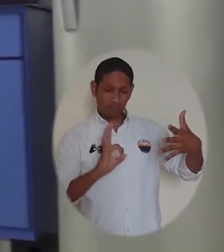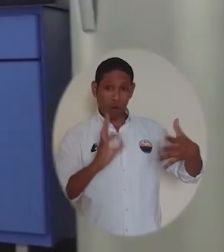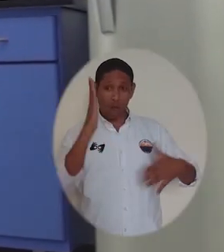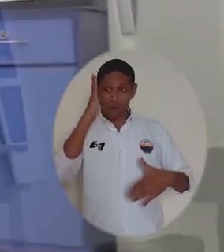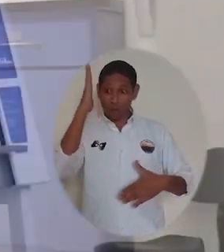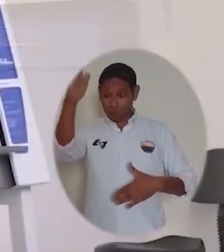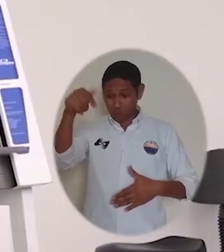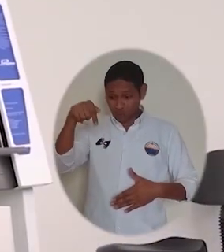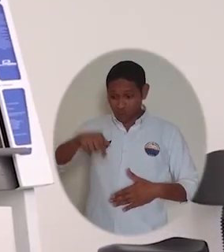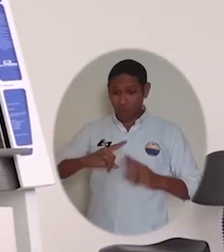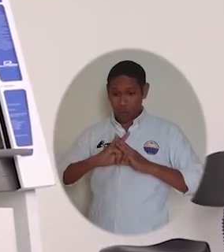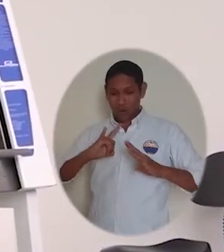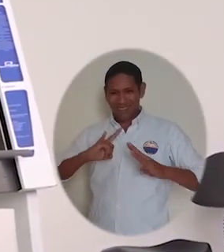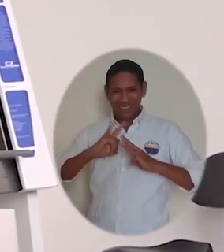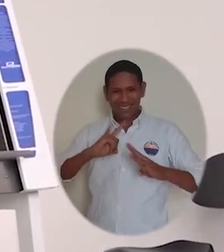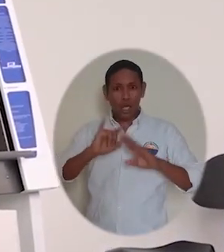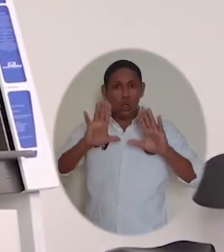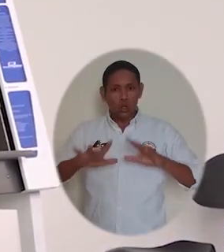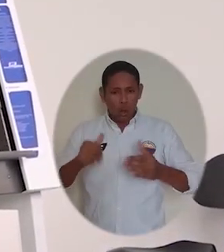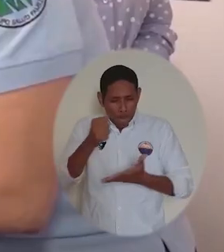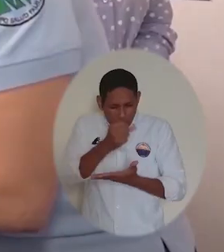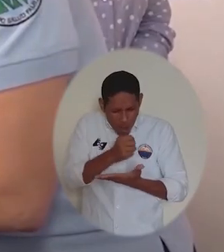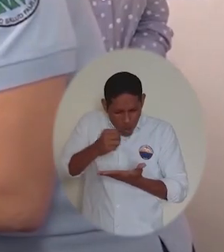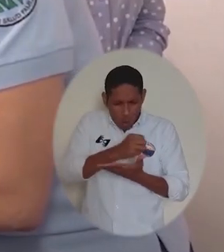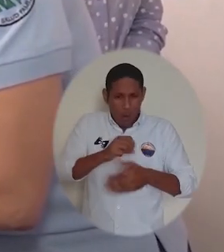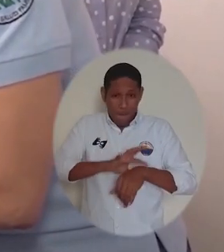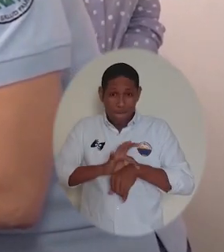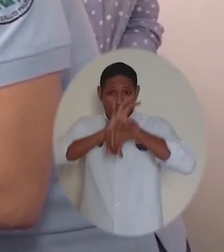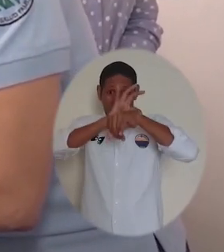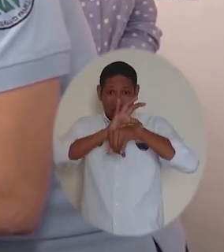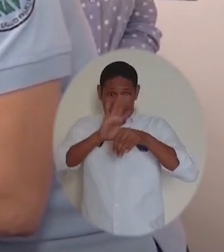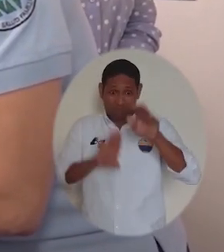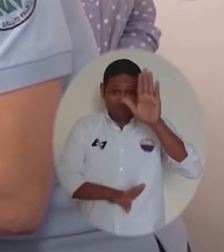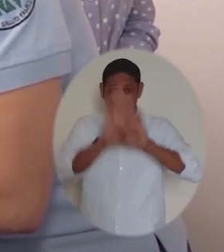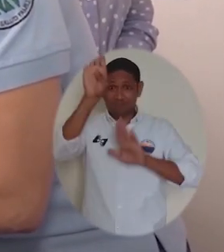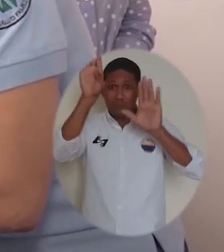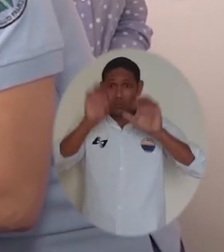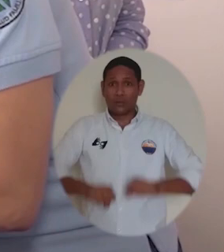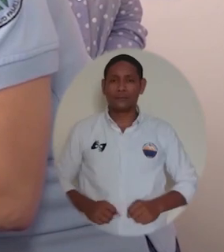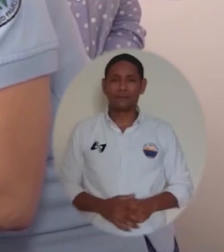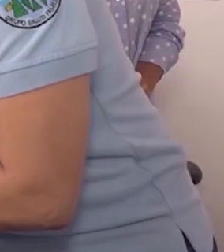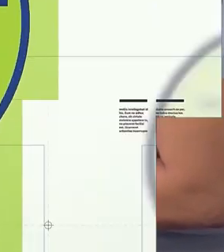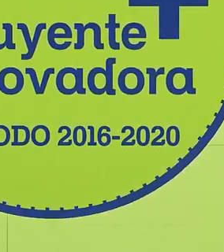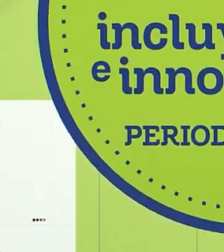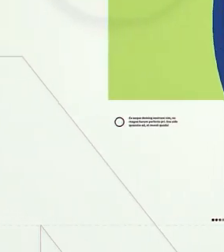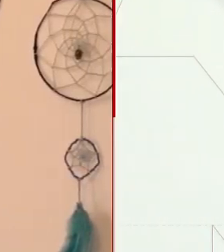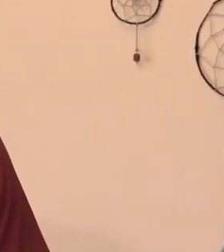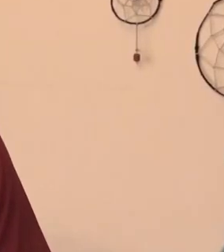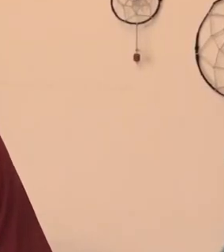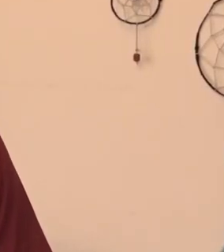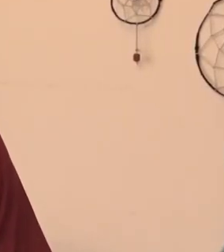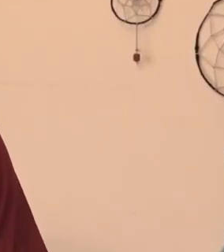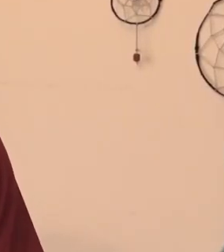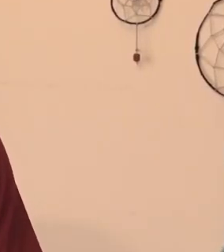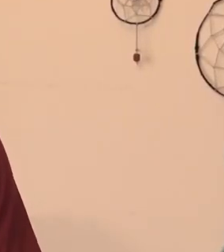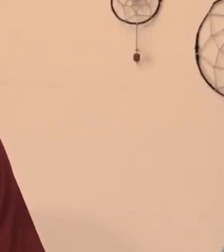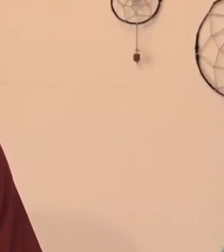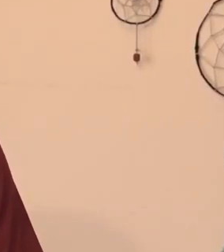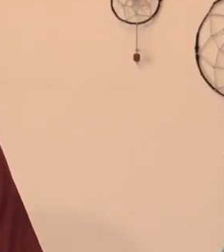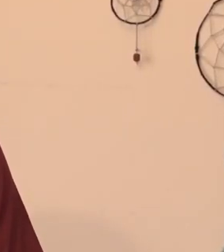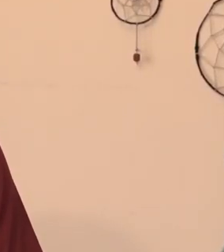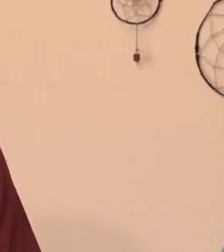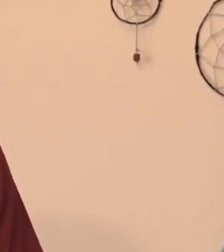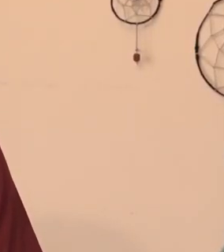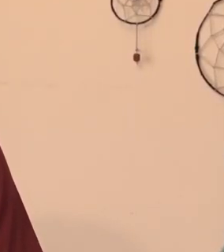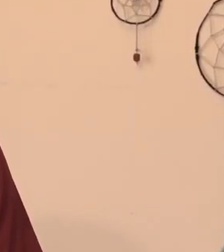totalmente equipado a los futuros biólogos y médicos destacadas a estudios superiores. Con la expedición por